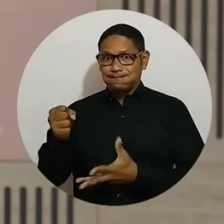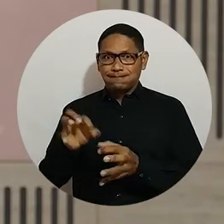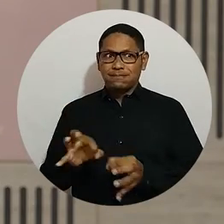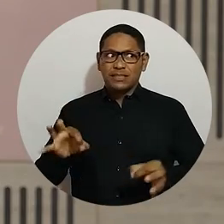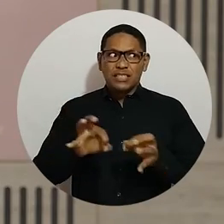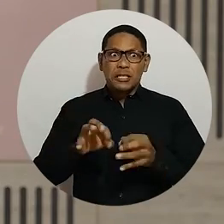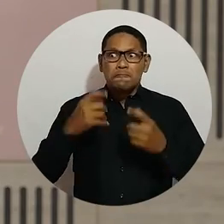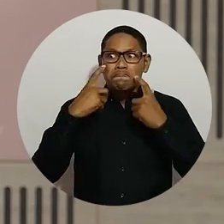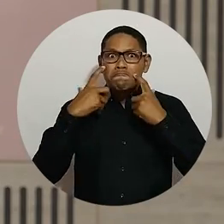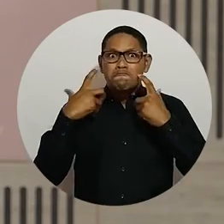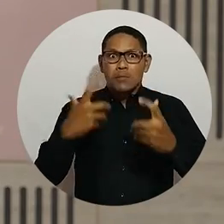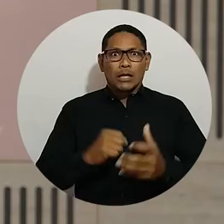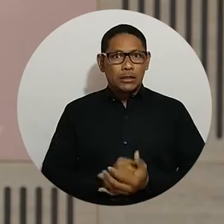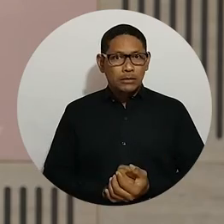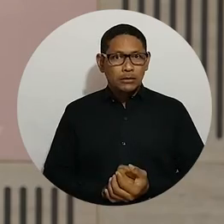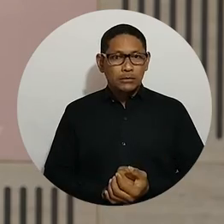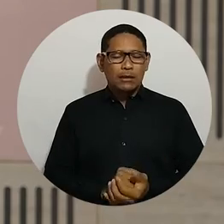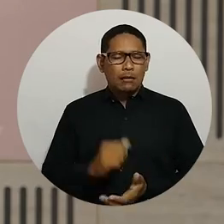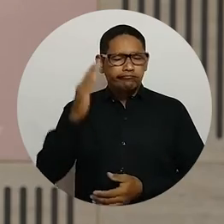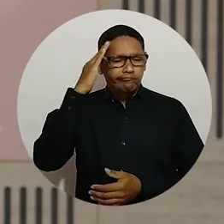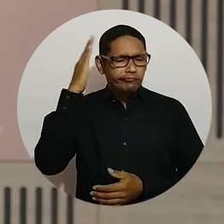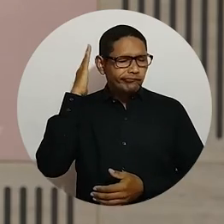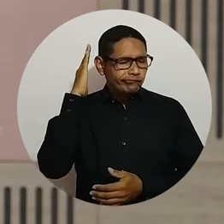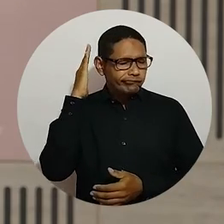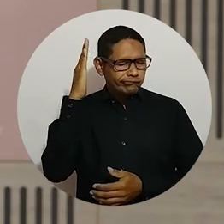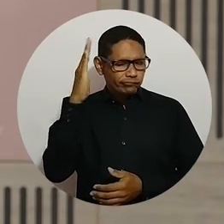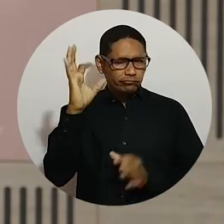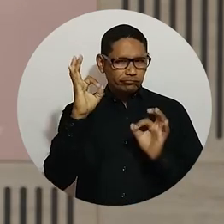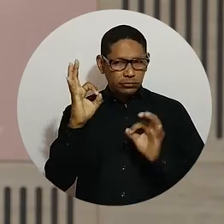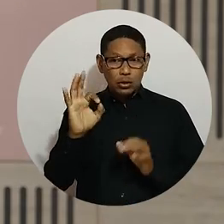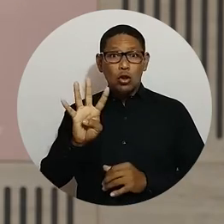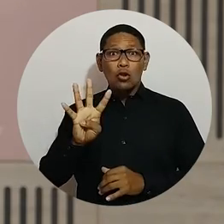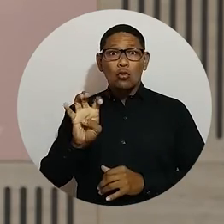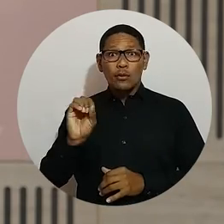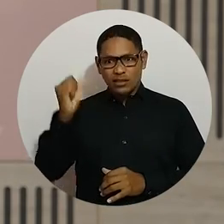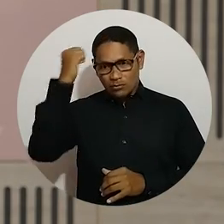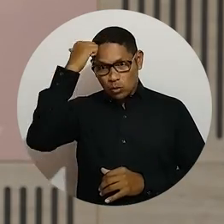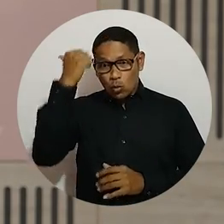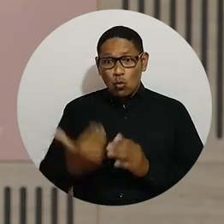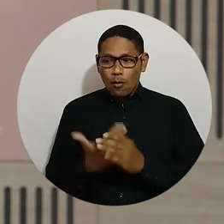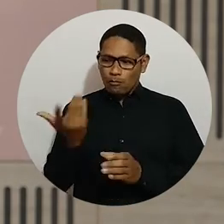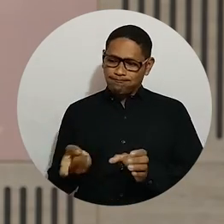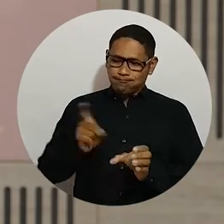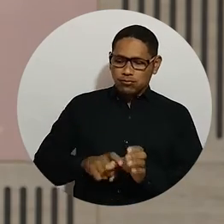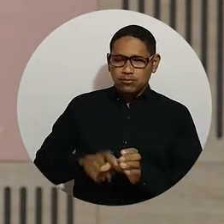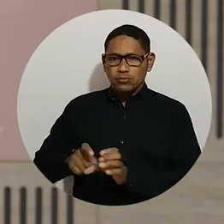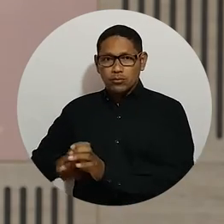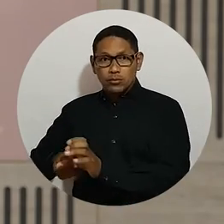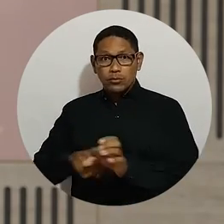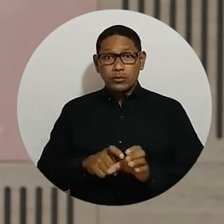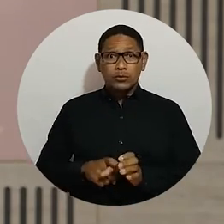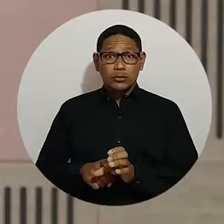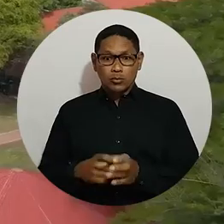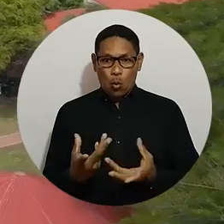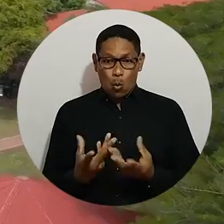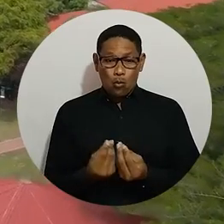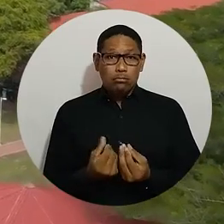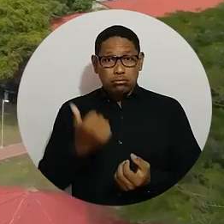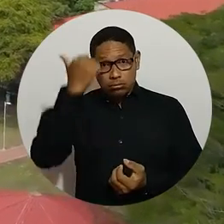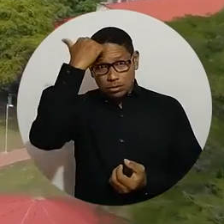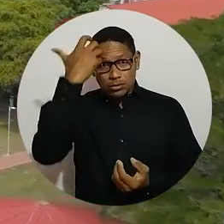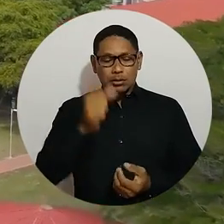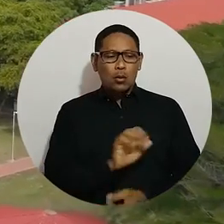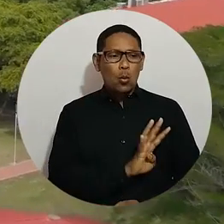que va a hacer la universidad para la presente vigencia es una inversión de futuro, que es vincular 90 profesores nuevos, profesores, profesoras a la planta